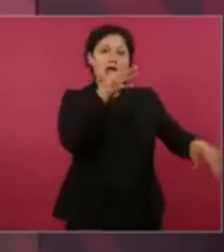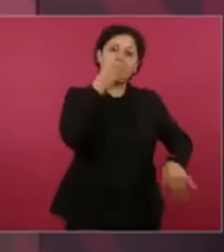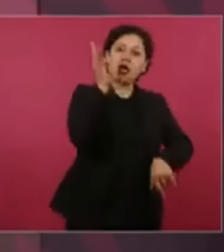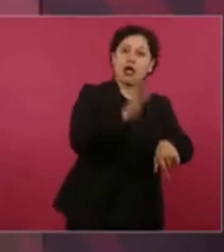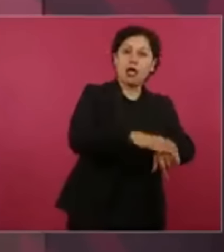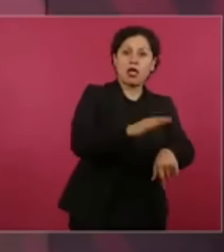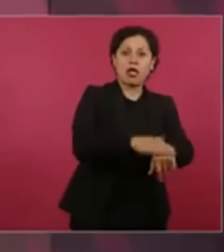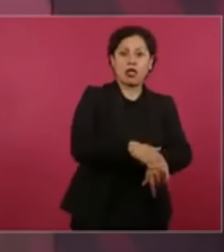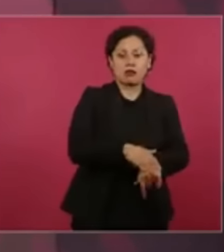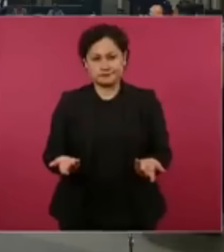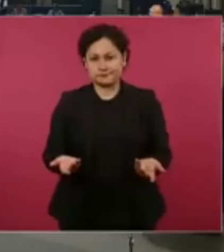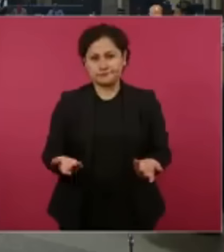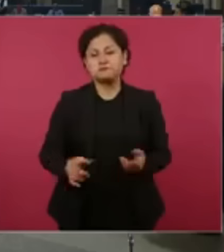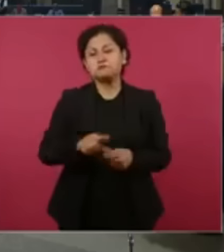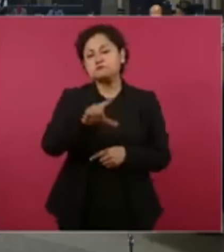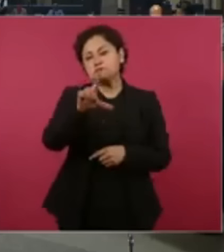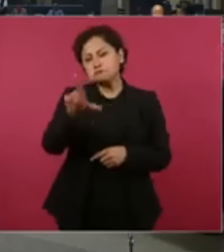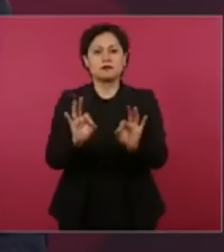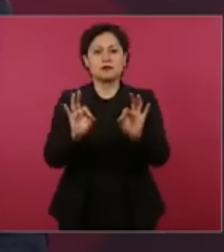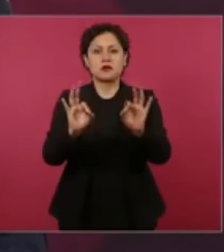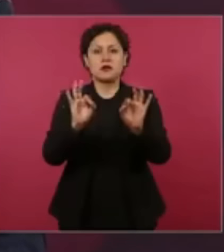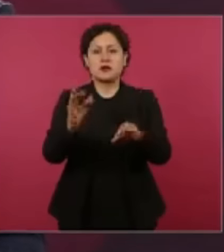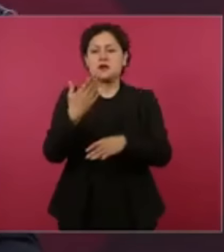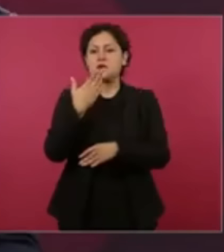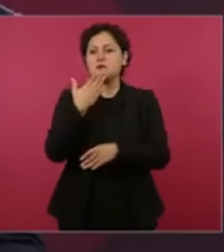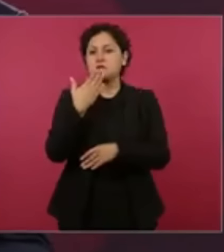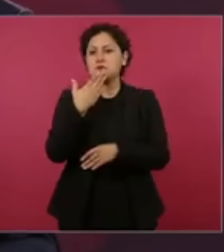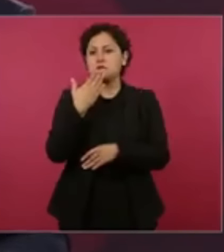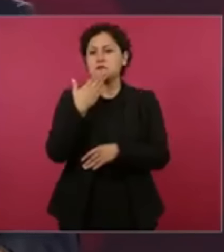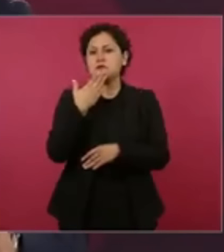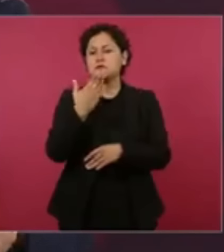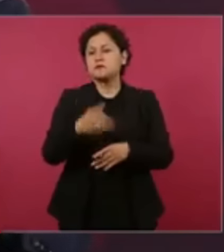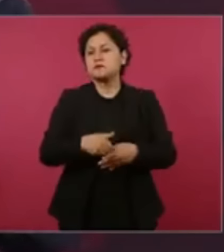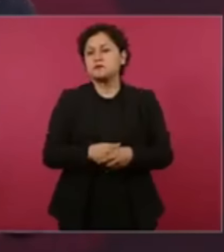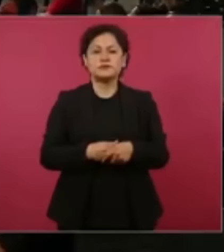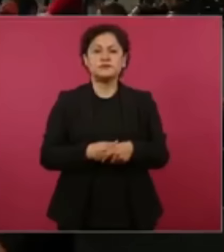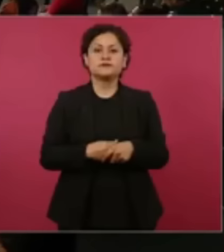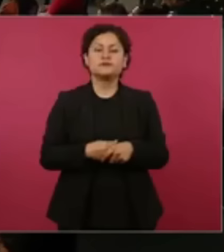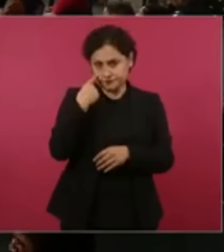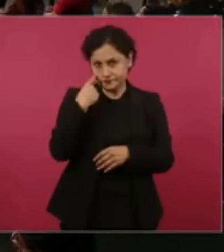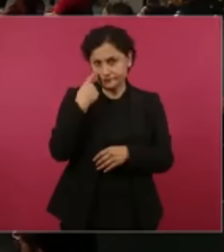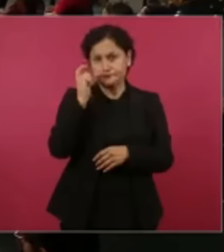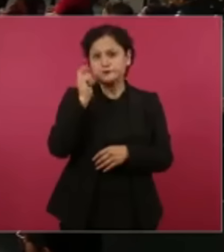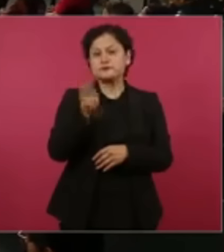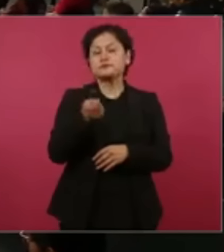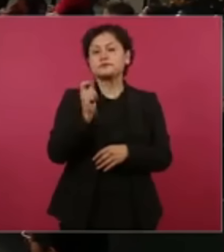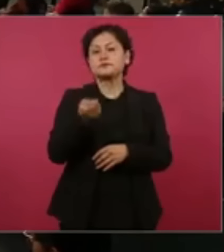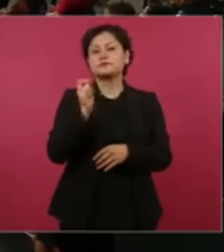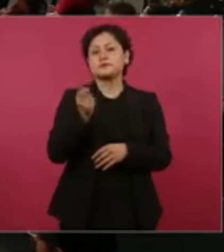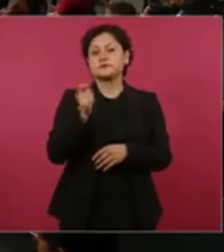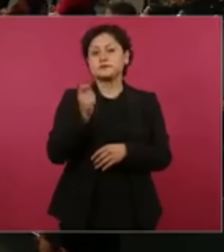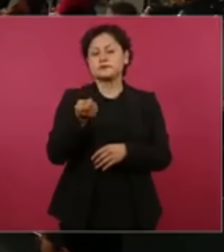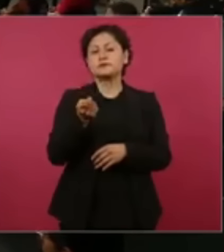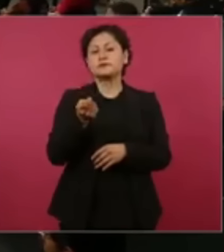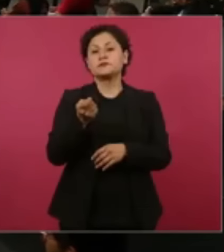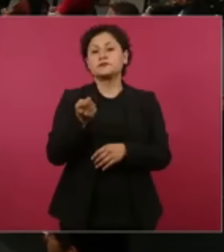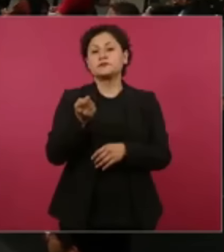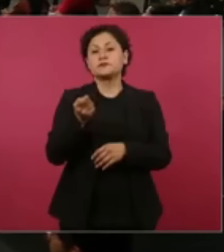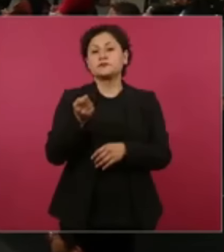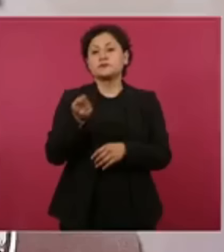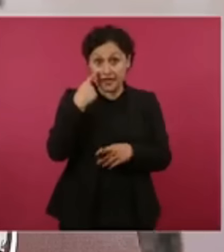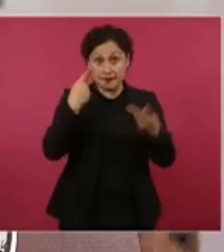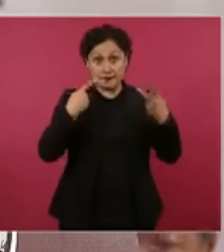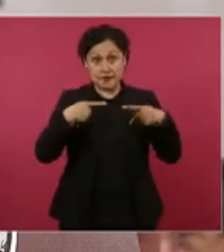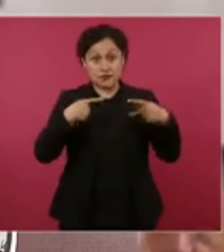días sin apagones, pero todavía ayer, miren, ¿por qué no vuelves a poner a los conductores de radio, de televisión más